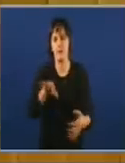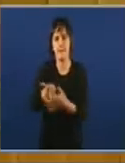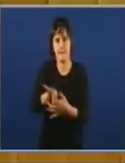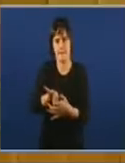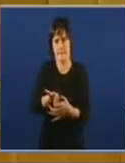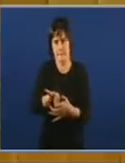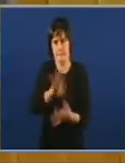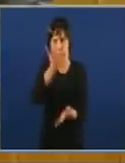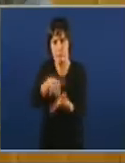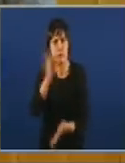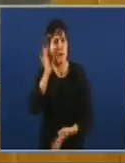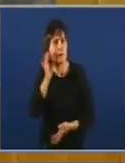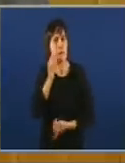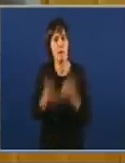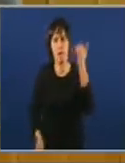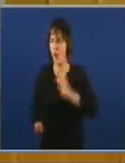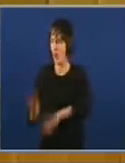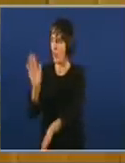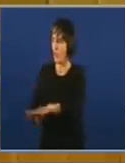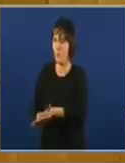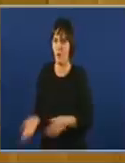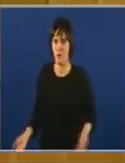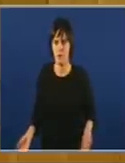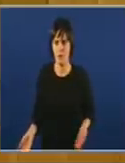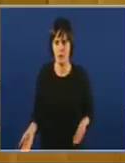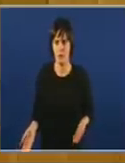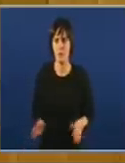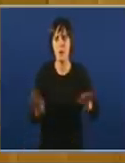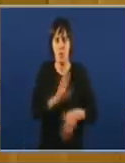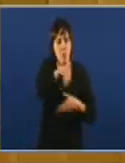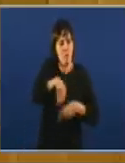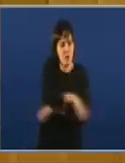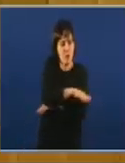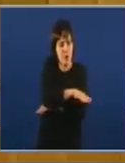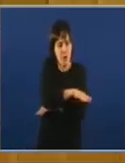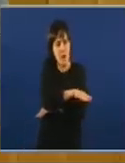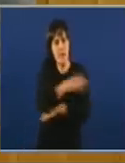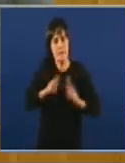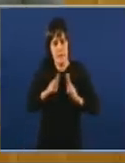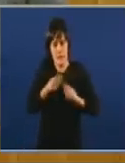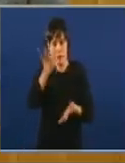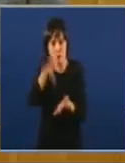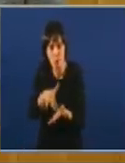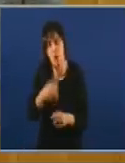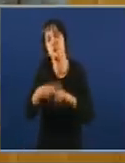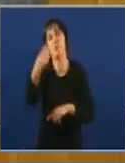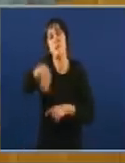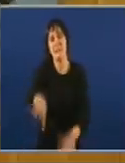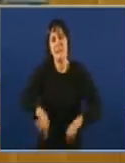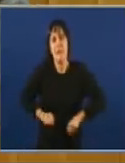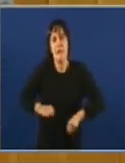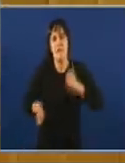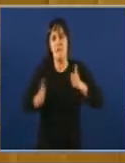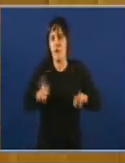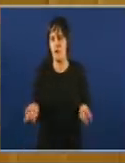responsabilidade de segundo a bordo de Román y Becaría, Ave María, da Consellería de Sanidade, da xunta presidida por Fraga. Non se